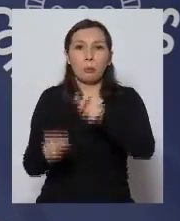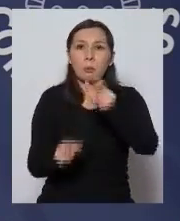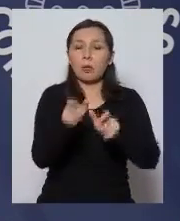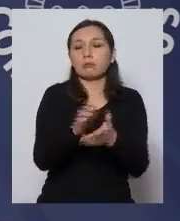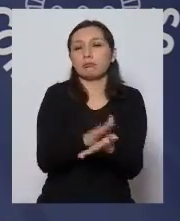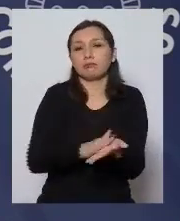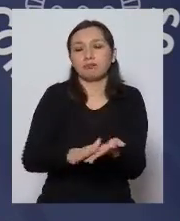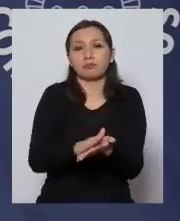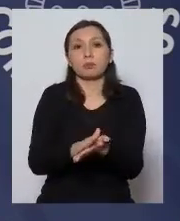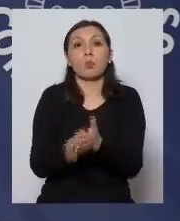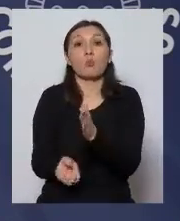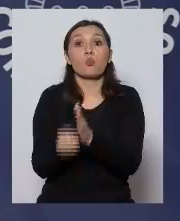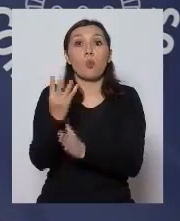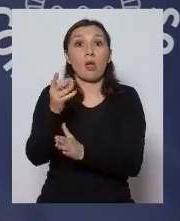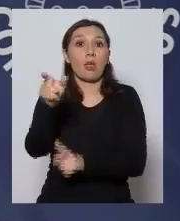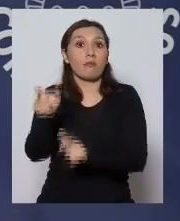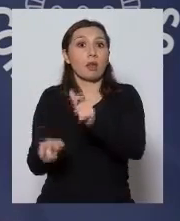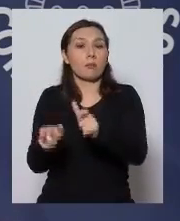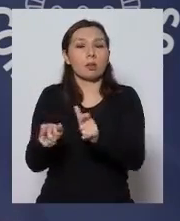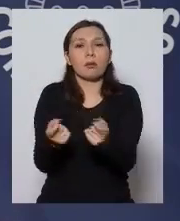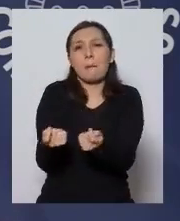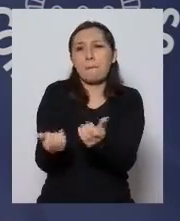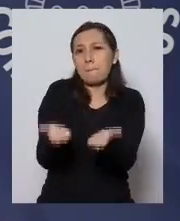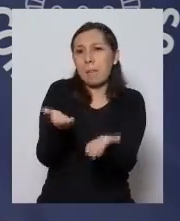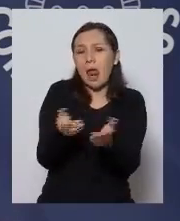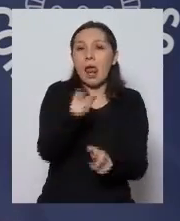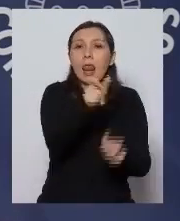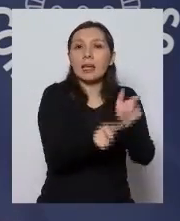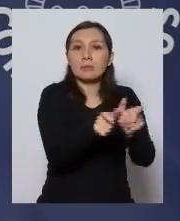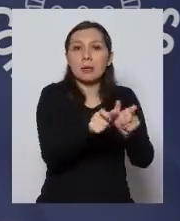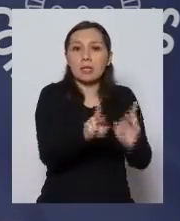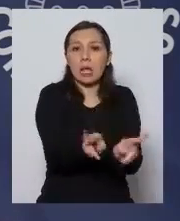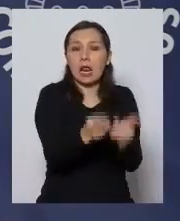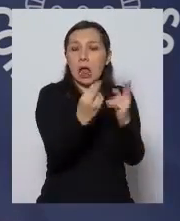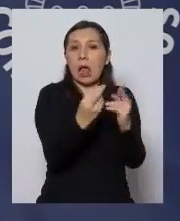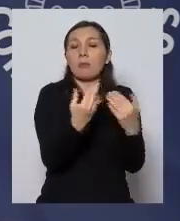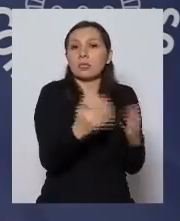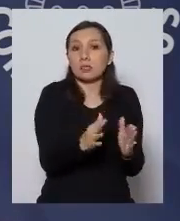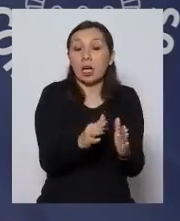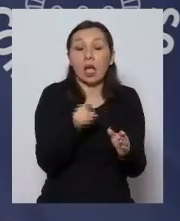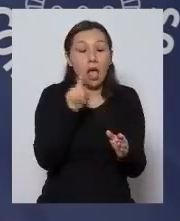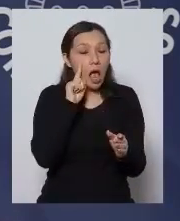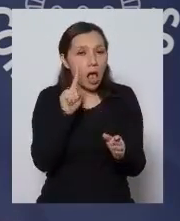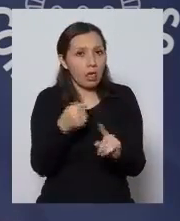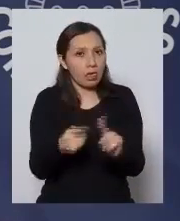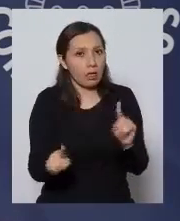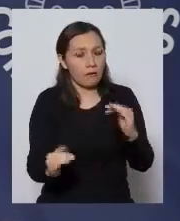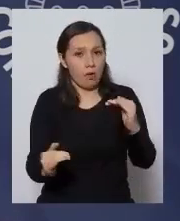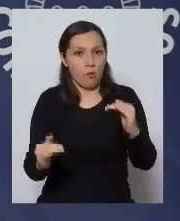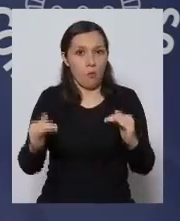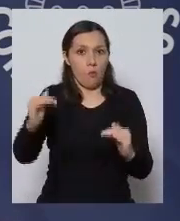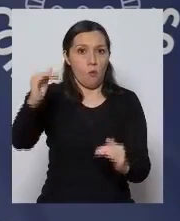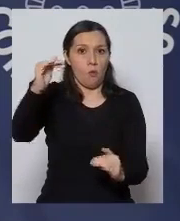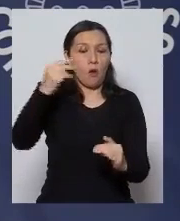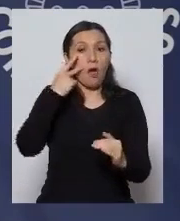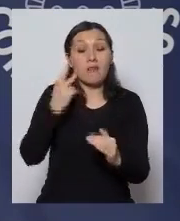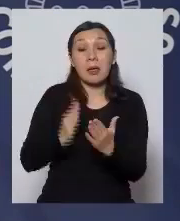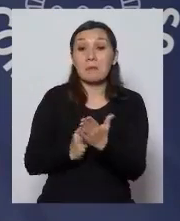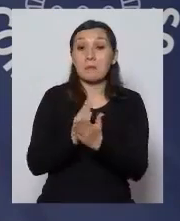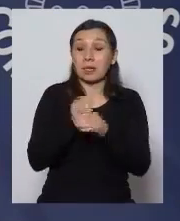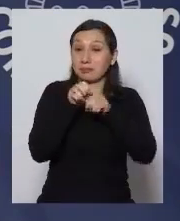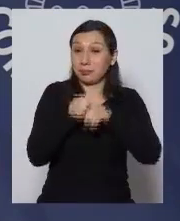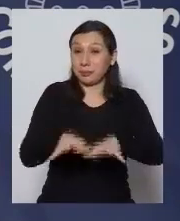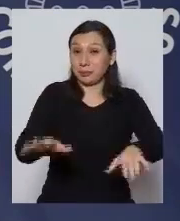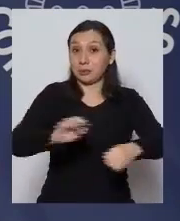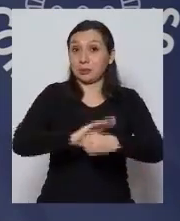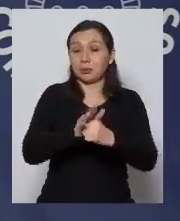personas por ejemplo en los nuevos casos en comparación con las personas recuperadas allí hay una distancia que si bien al comienzo de